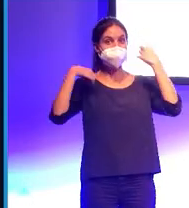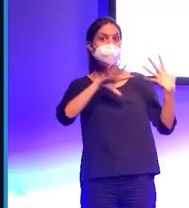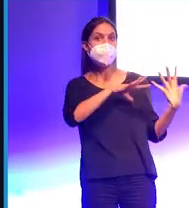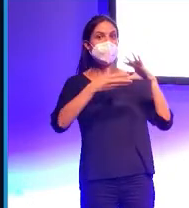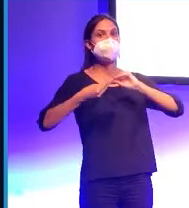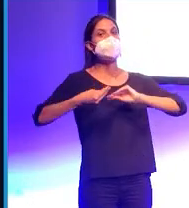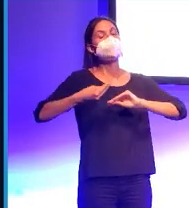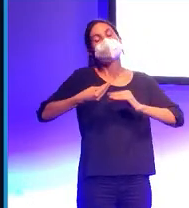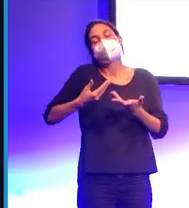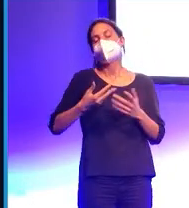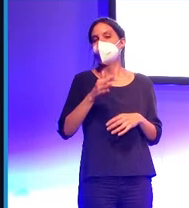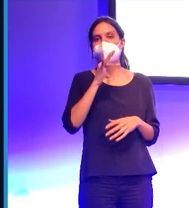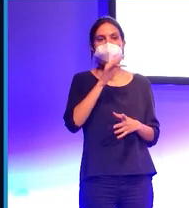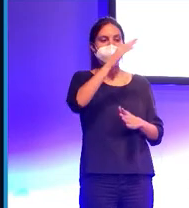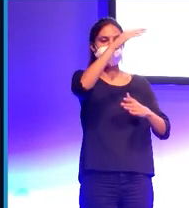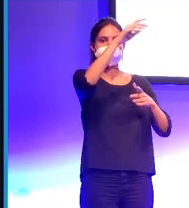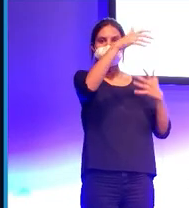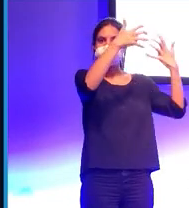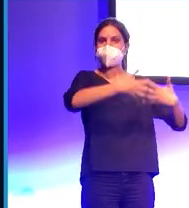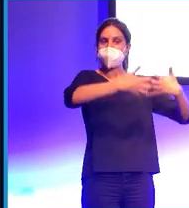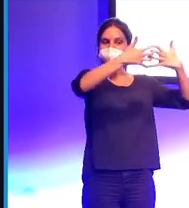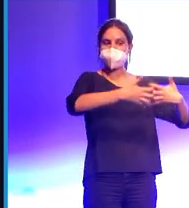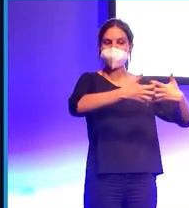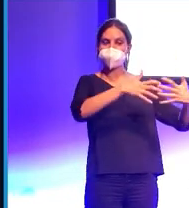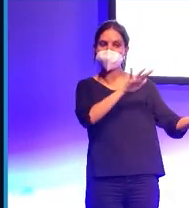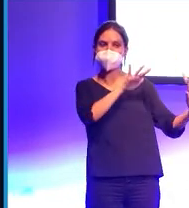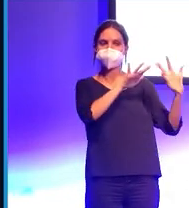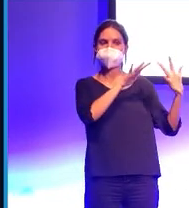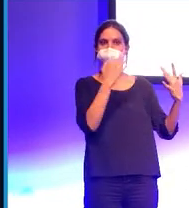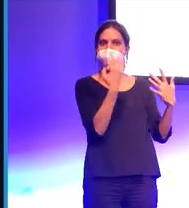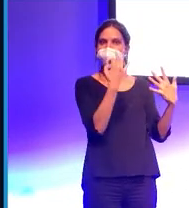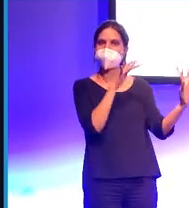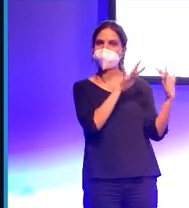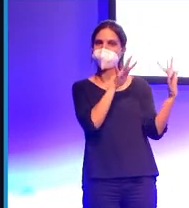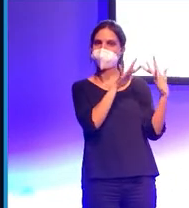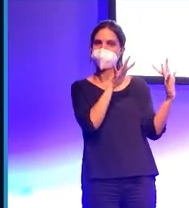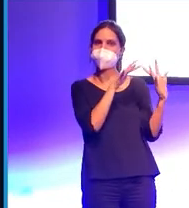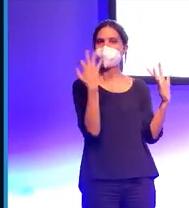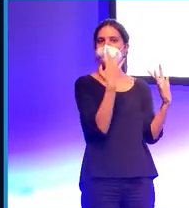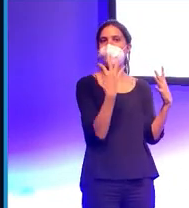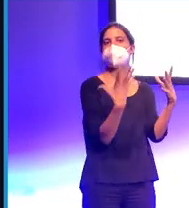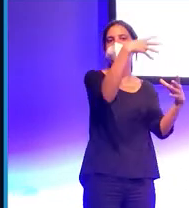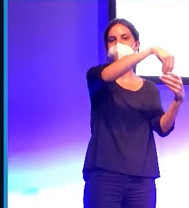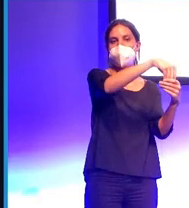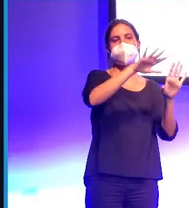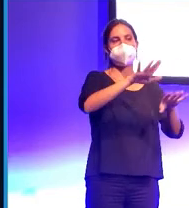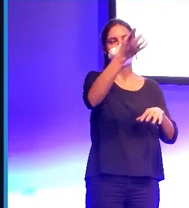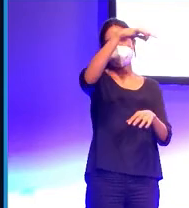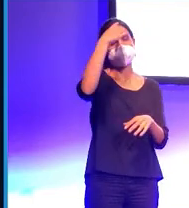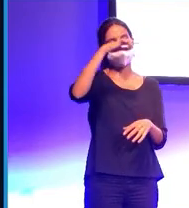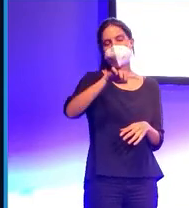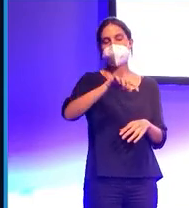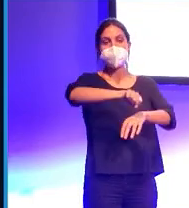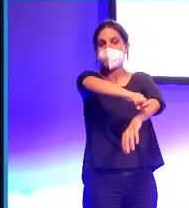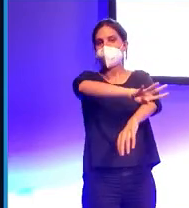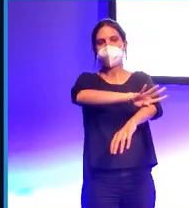capacidades que una máquina que tenga que interactuar con nosotros de forma socialmente inteligente debería tener. Pero como os podéis imaginar percibir